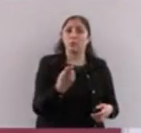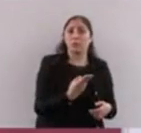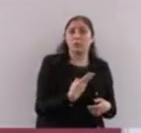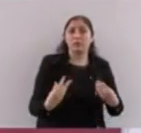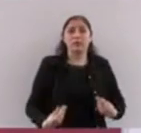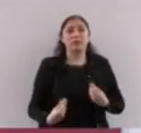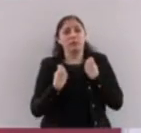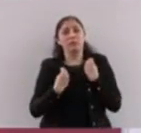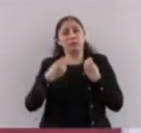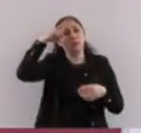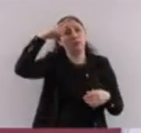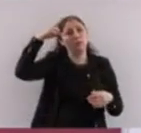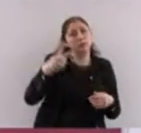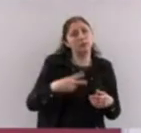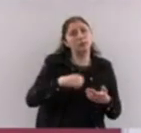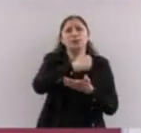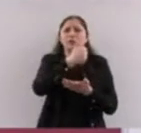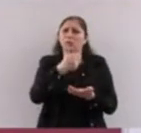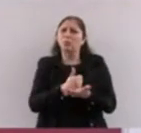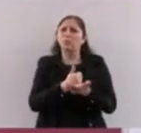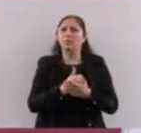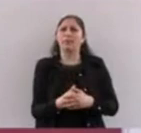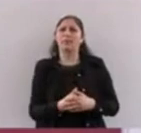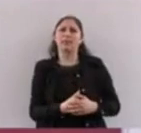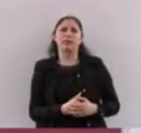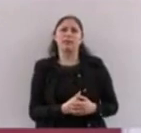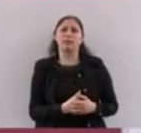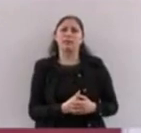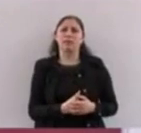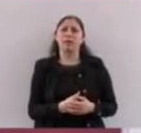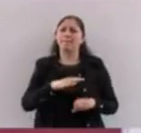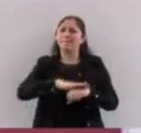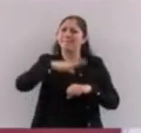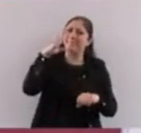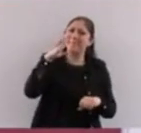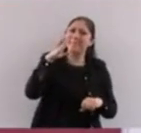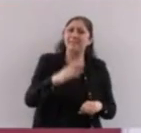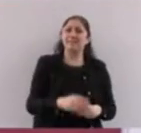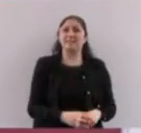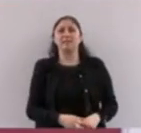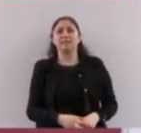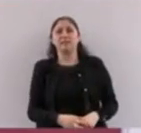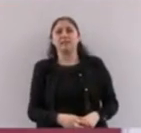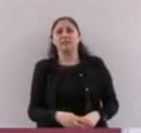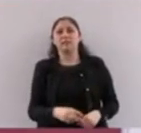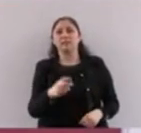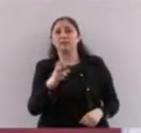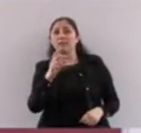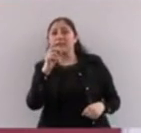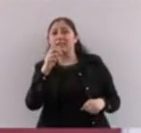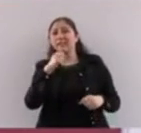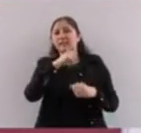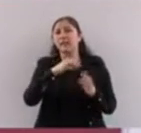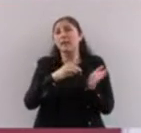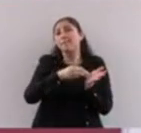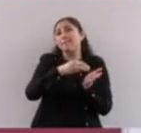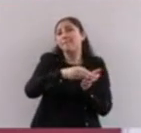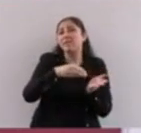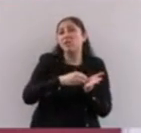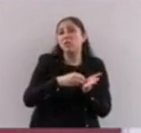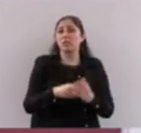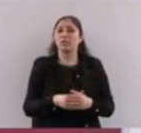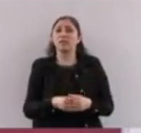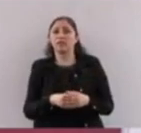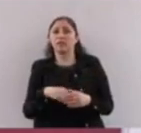muy ligada a ustedes, a los mexiquenses, más de 30 millones de viajes diariamente se realizan en la